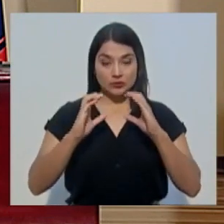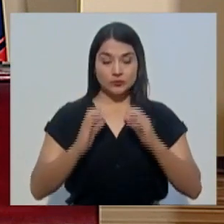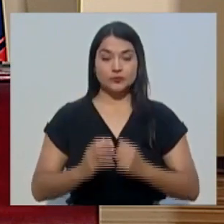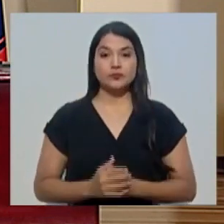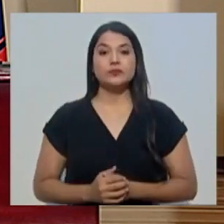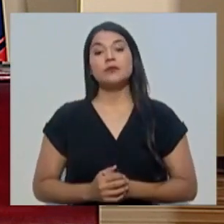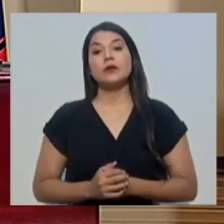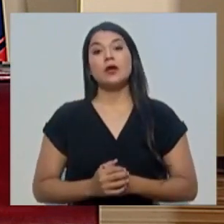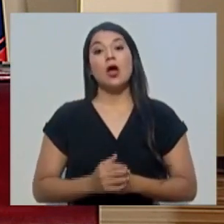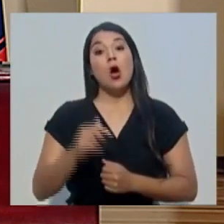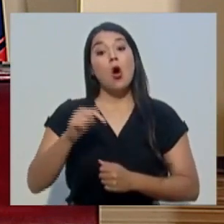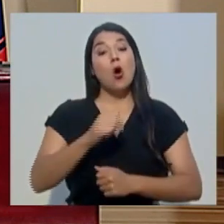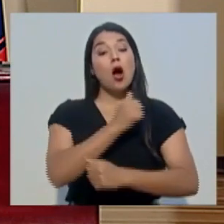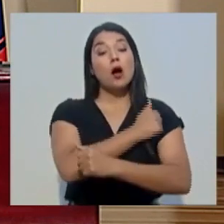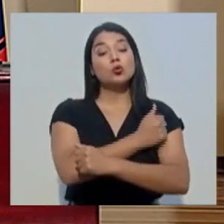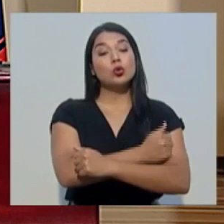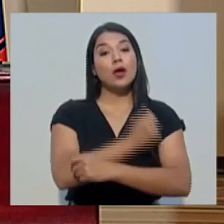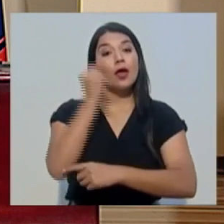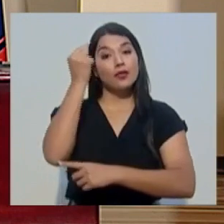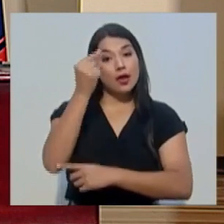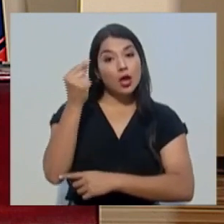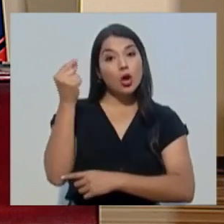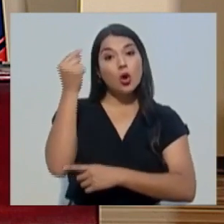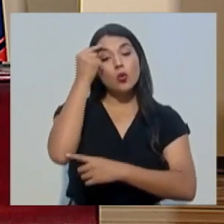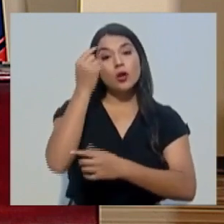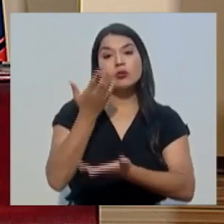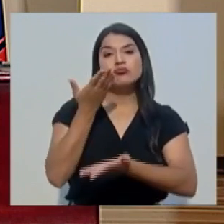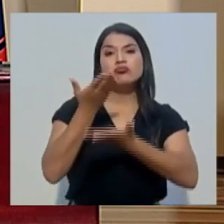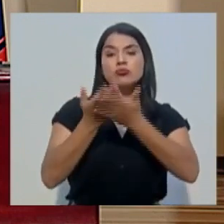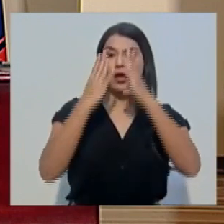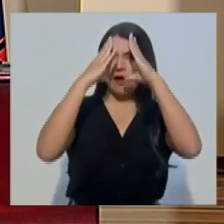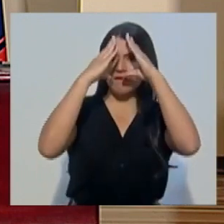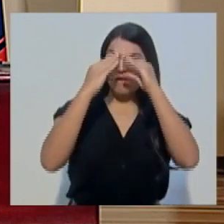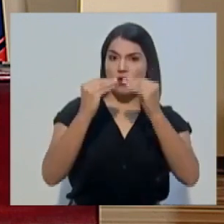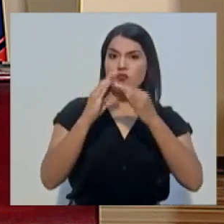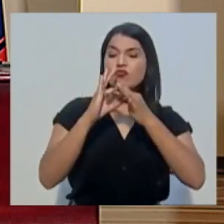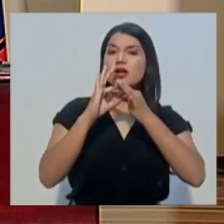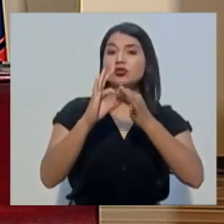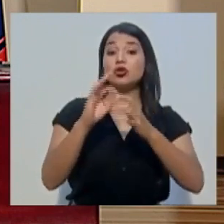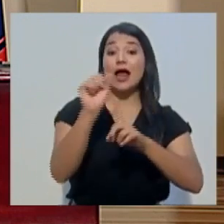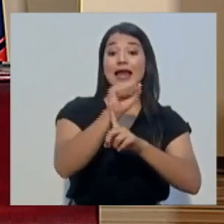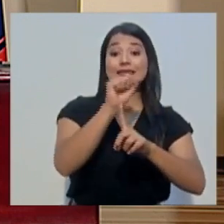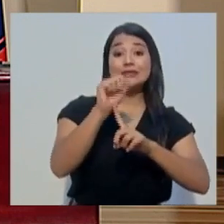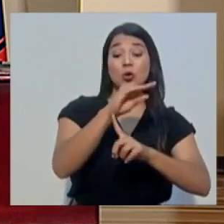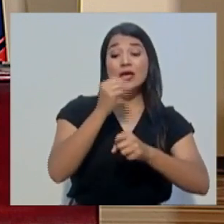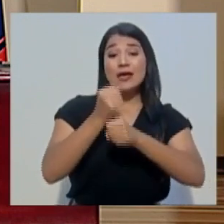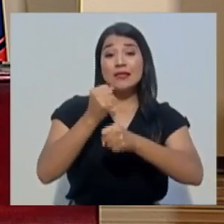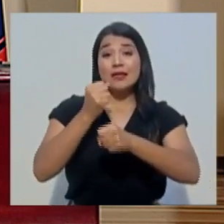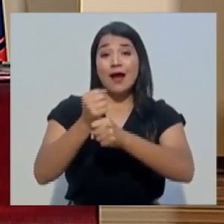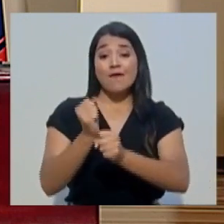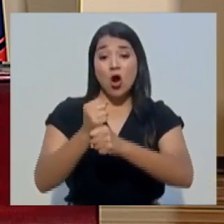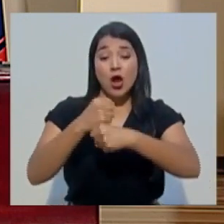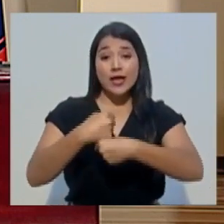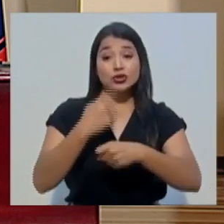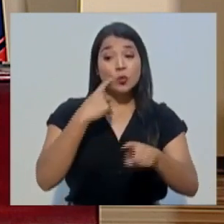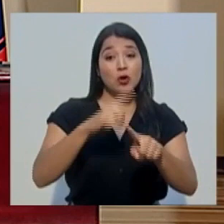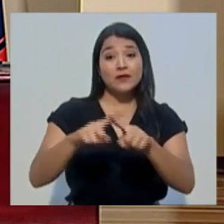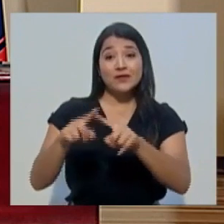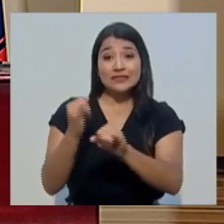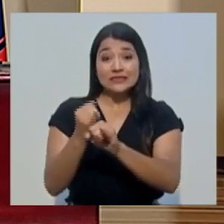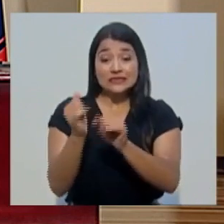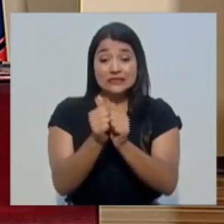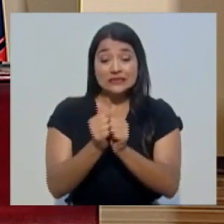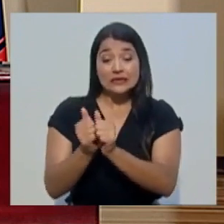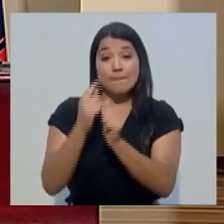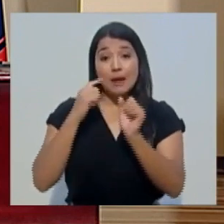de comunicación, donde las autoridades de gobierno nos darán el balance y actualización de la situación y esfuerzos conjuntos de cómo Costa Rica